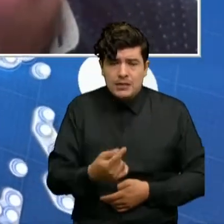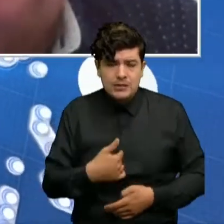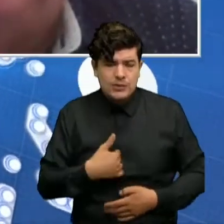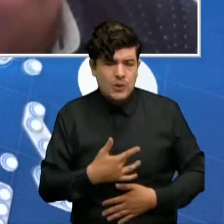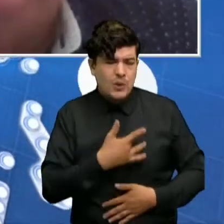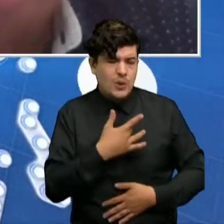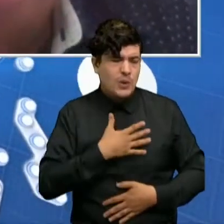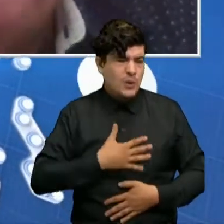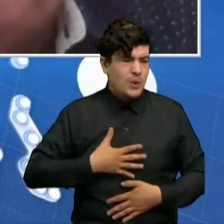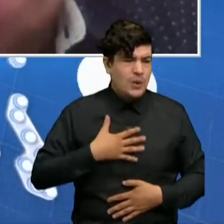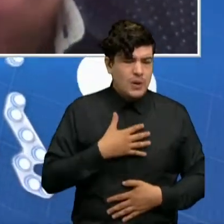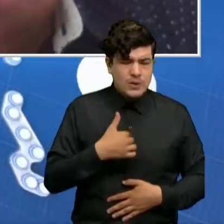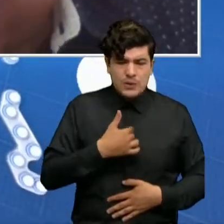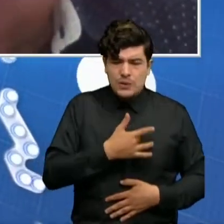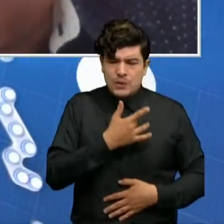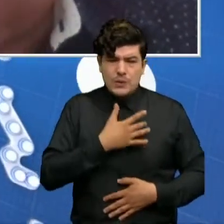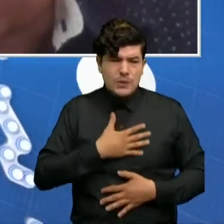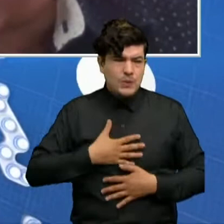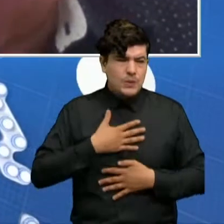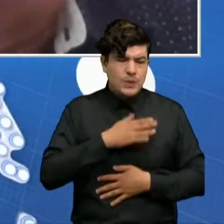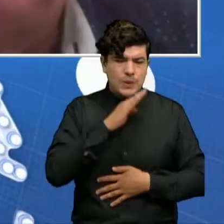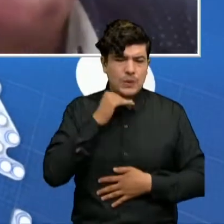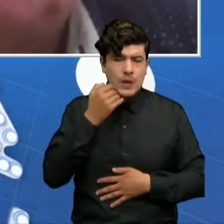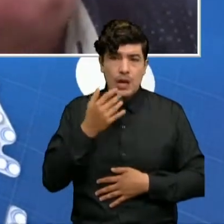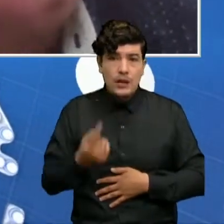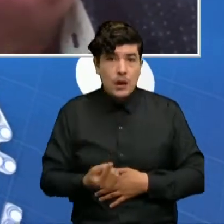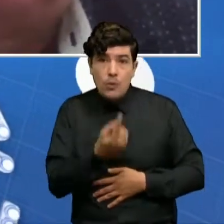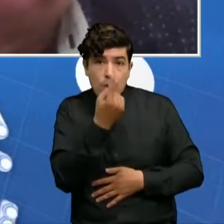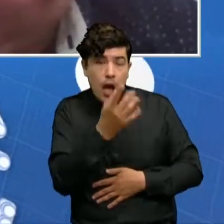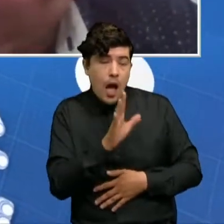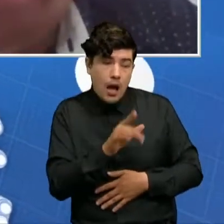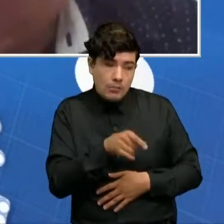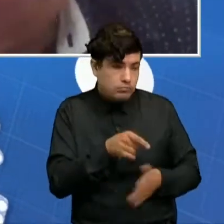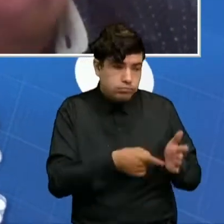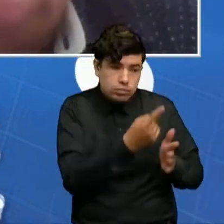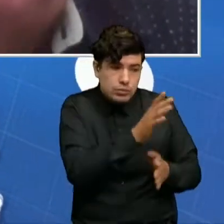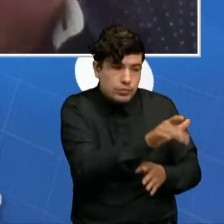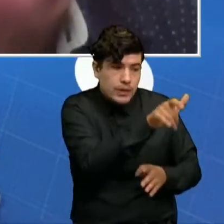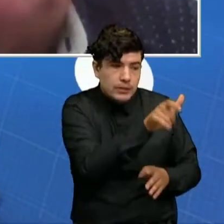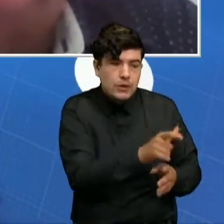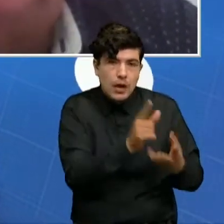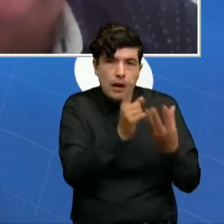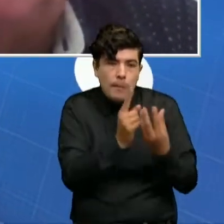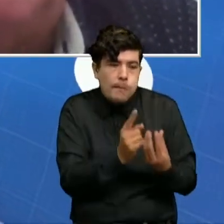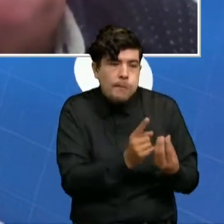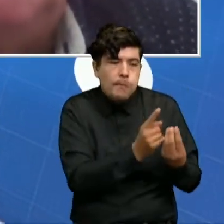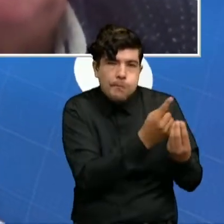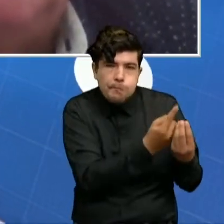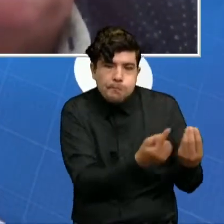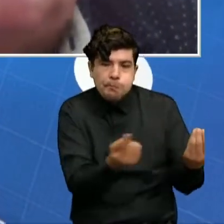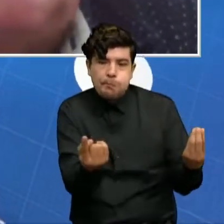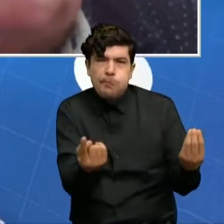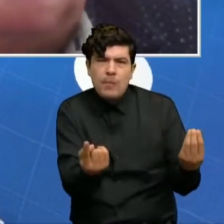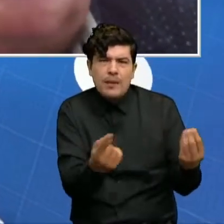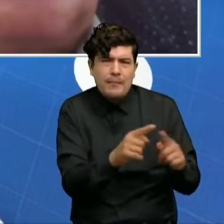de enfermedad, enfermedad, inmediatamente lo aíslan, entre comillas, porque cómo lo van a aislar, dónde lo van a aislar.